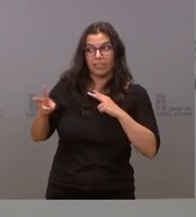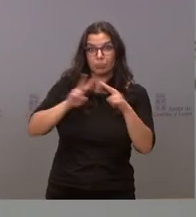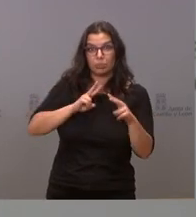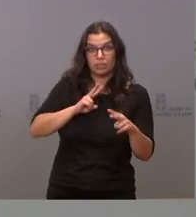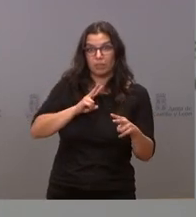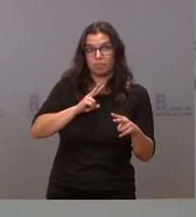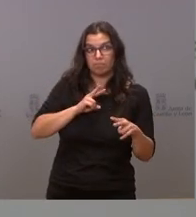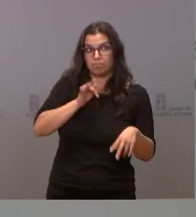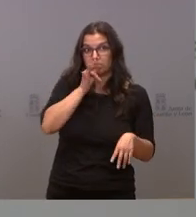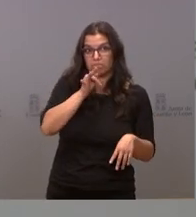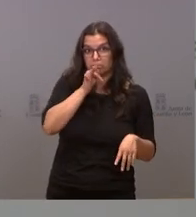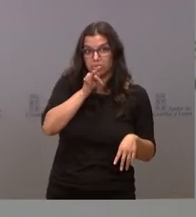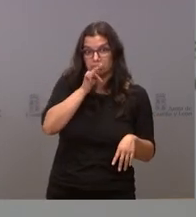a la Junta de Castilla y León,